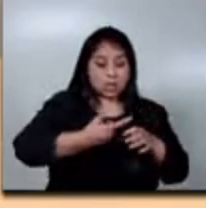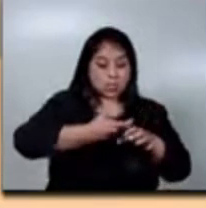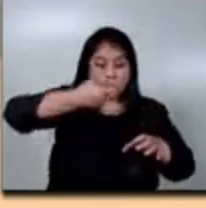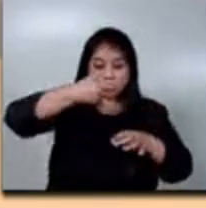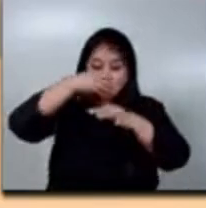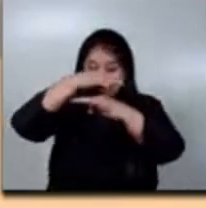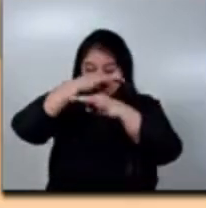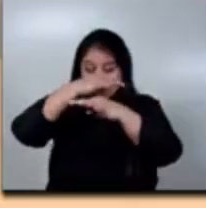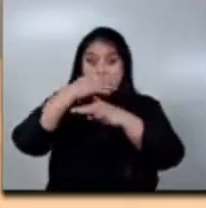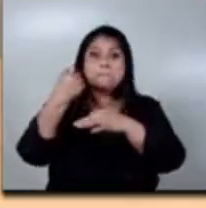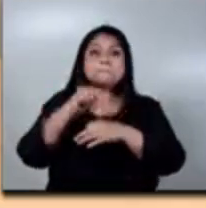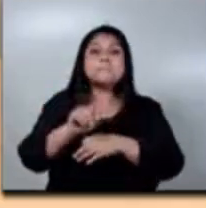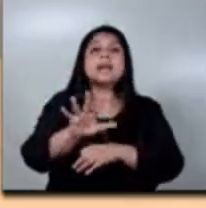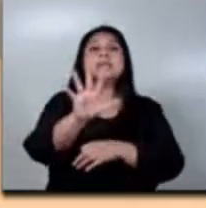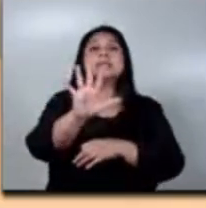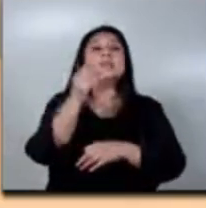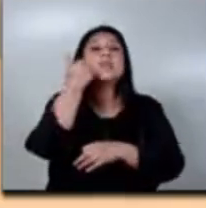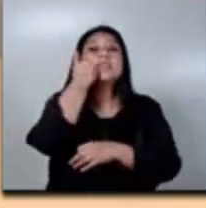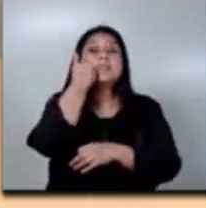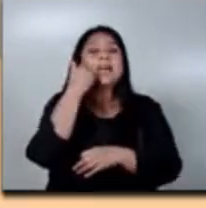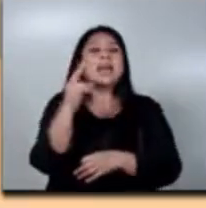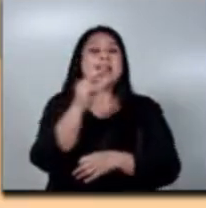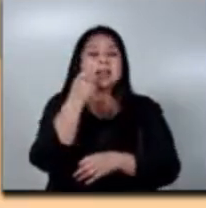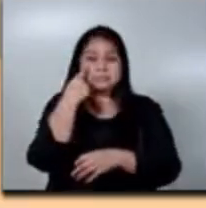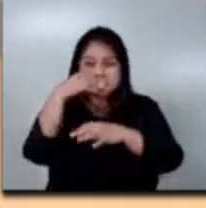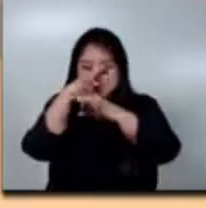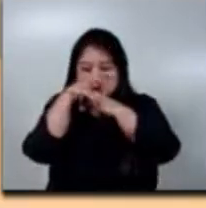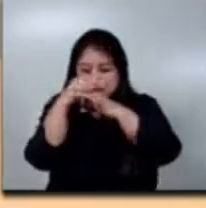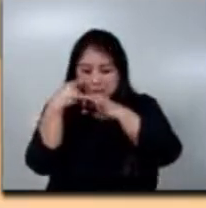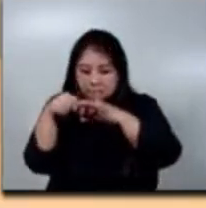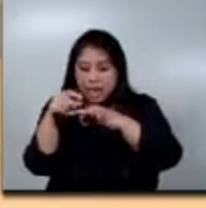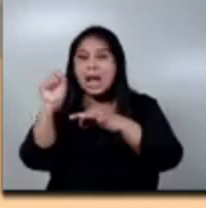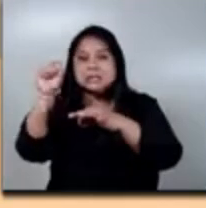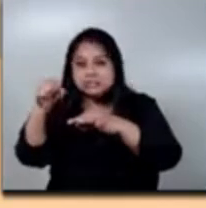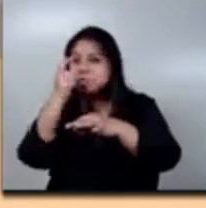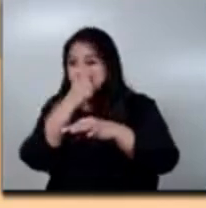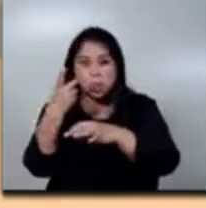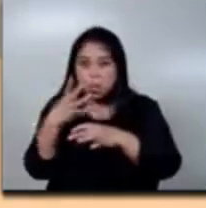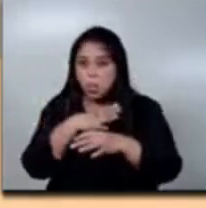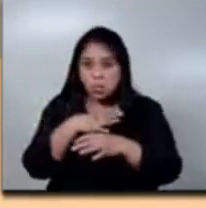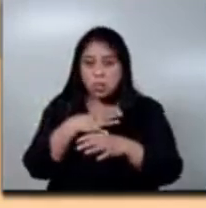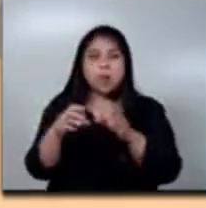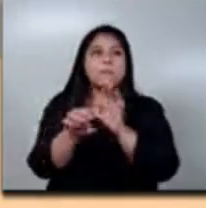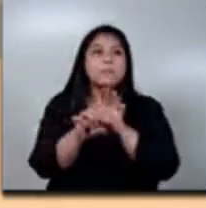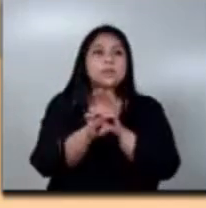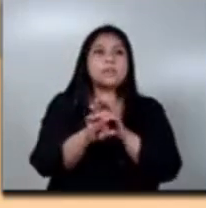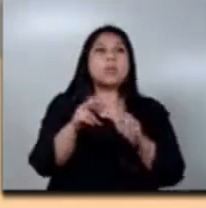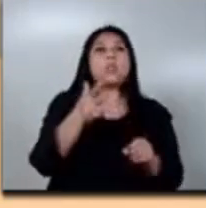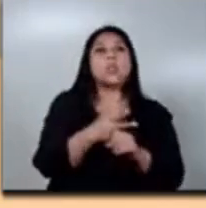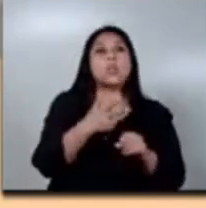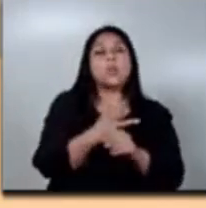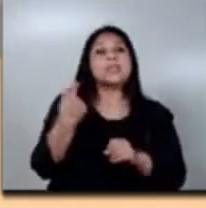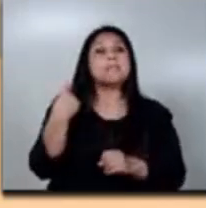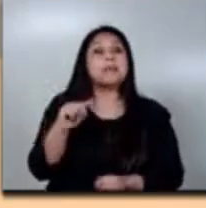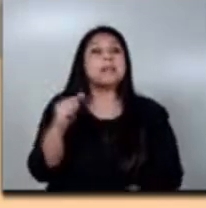menos para cinco patologías de estas enfermedades raras. Existen asociaciones como Guatemala para Todos, que realiza diversas